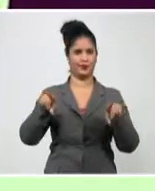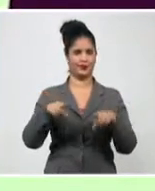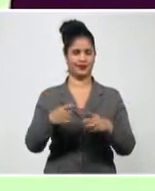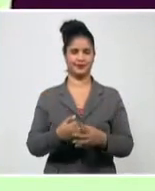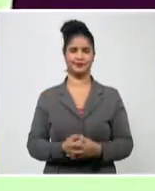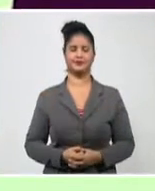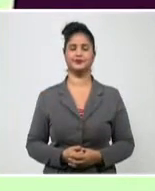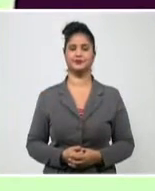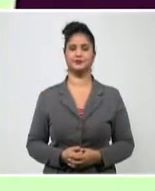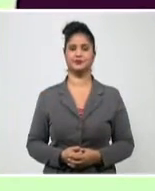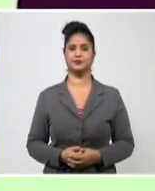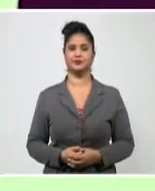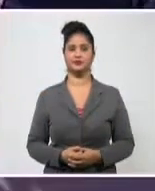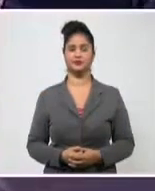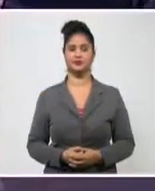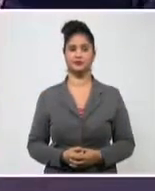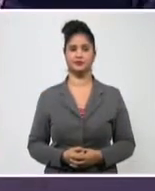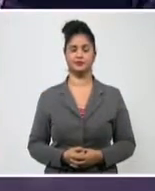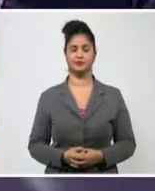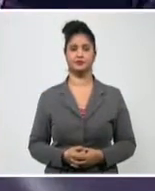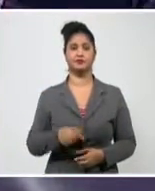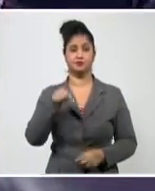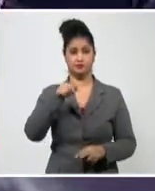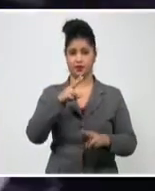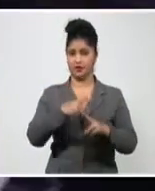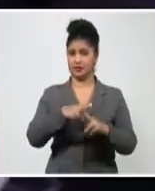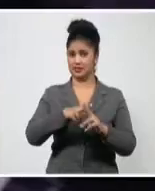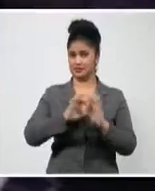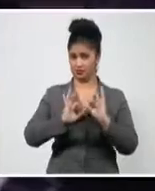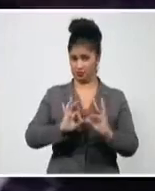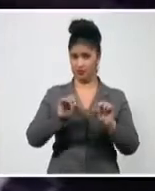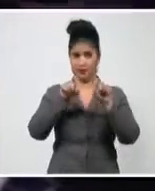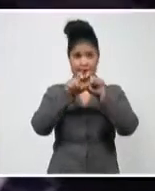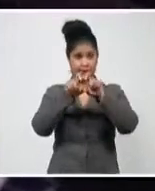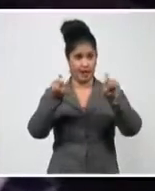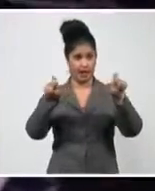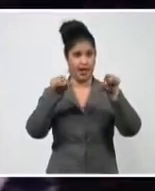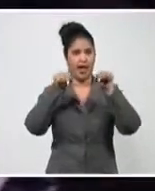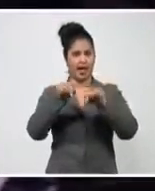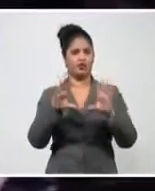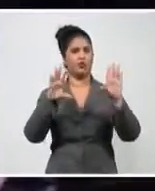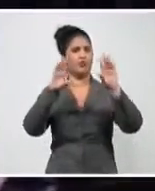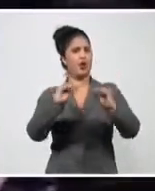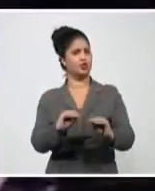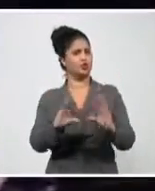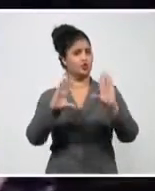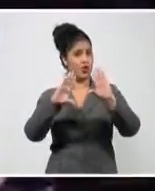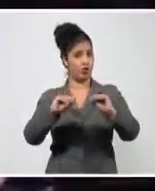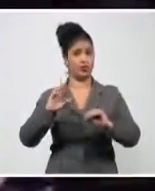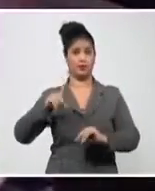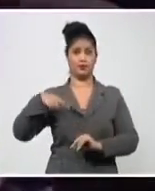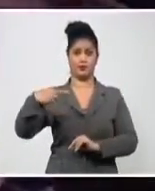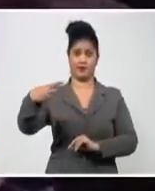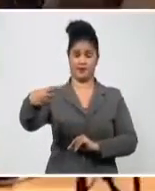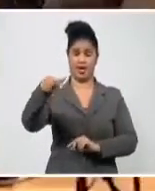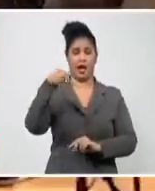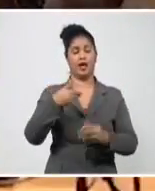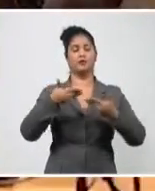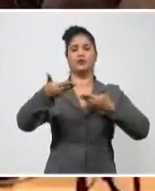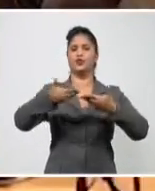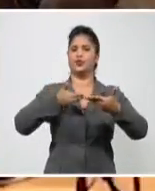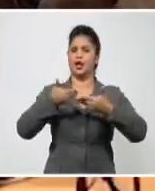Bajo el nombre de Hot House Meets Havana, llegan los conciertos que cada noche nos ofrecerán un intercambio entre artistas cubanos y